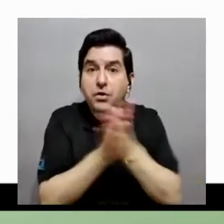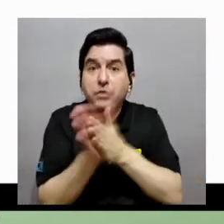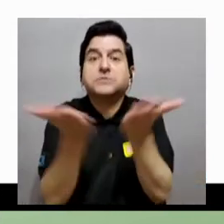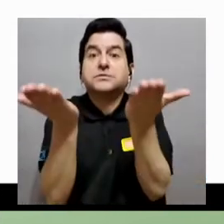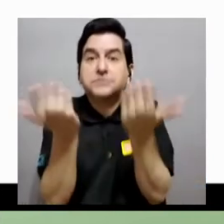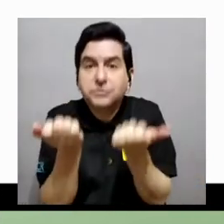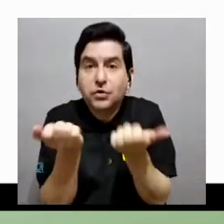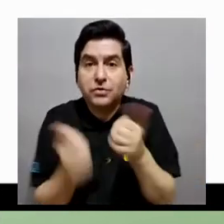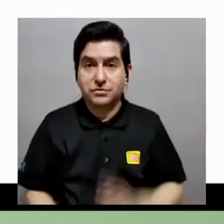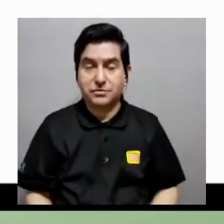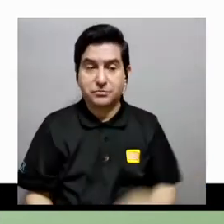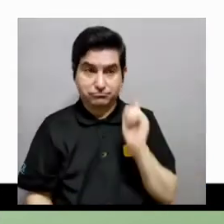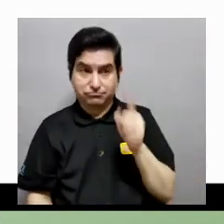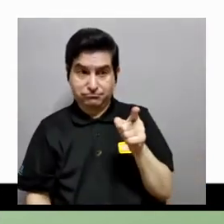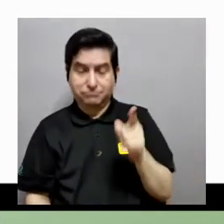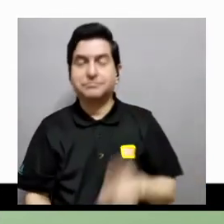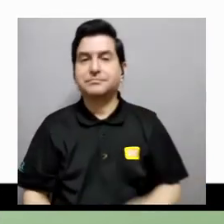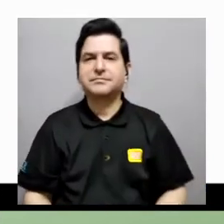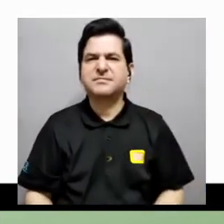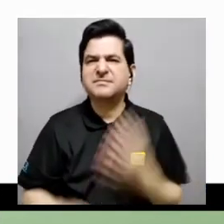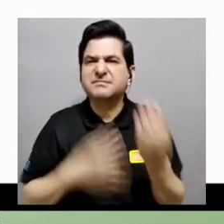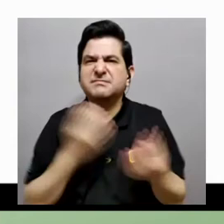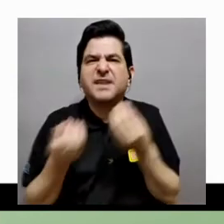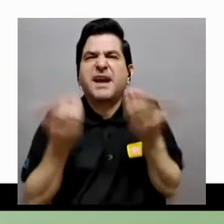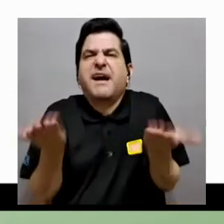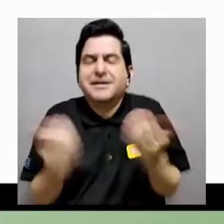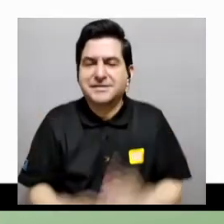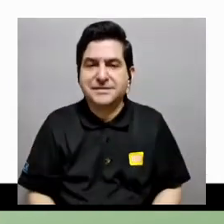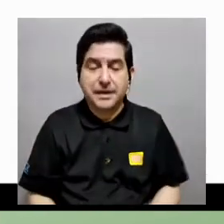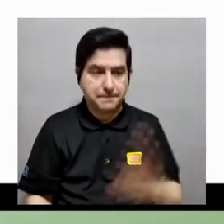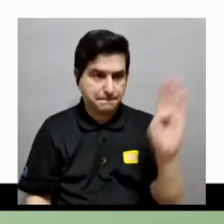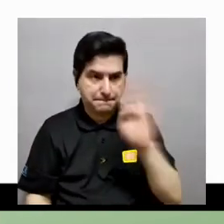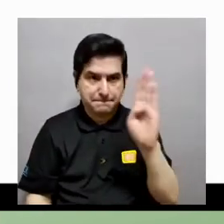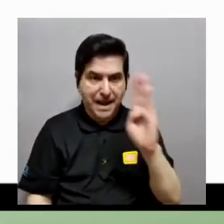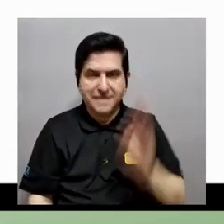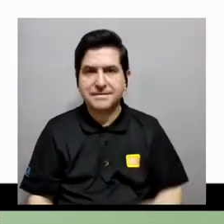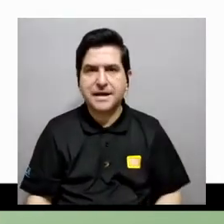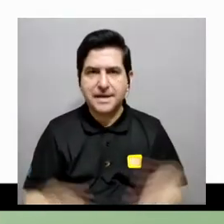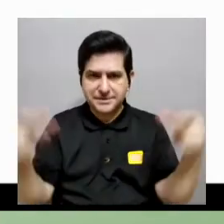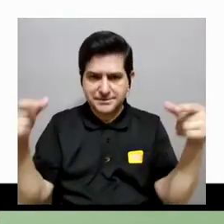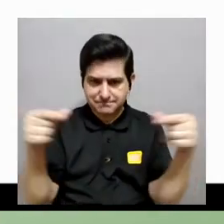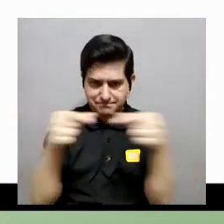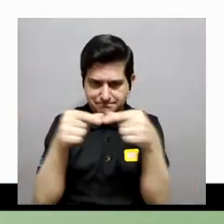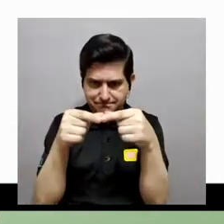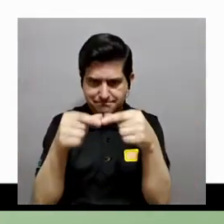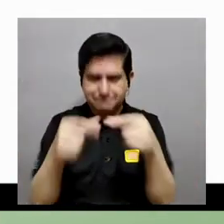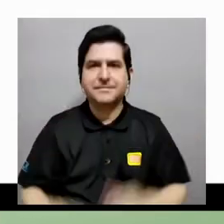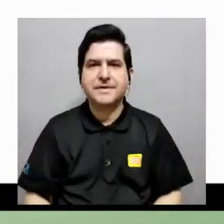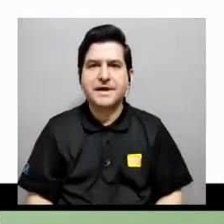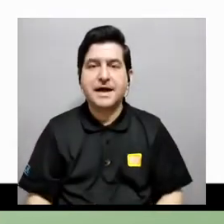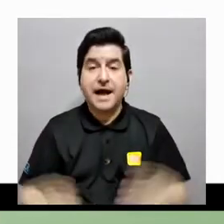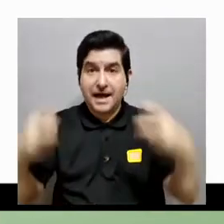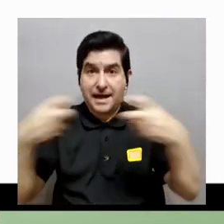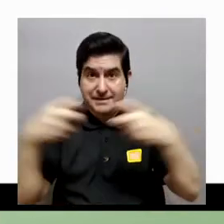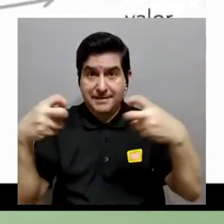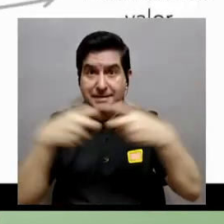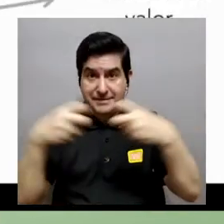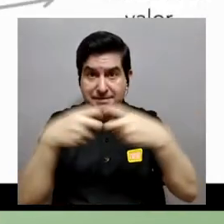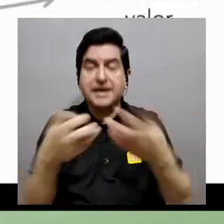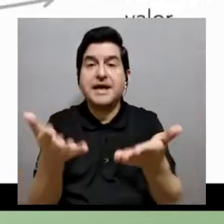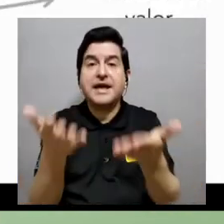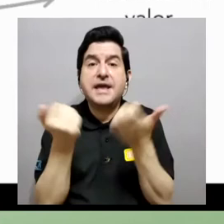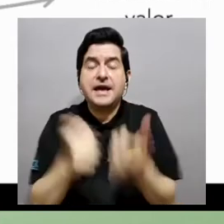este subproducto. Entonces lo que estamos haciendo es tomando bacterias, las estamos conectando a la electricidad